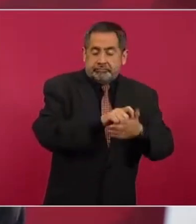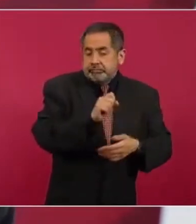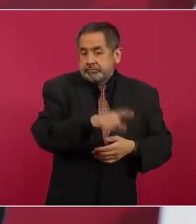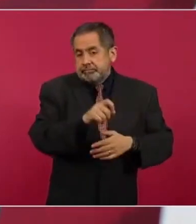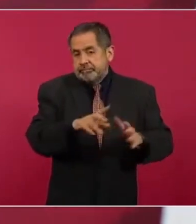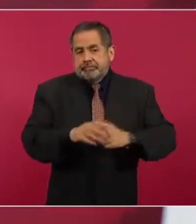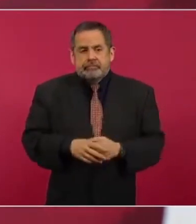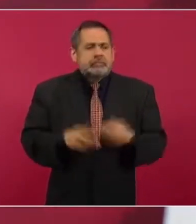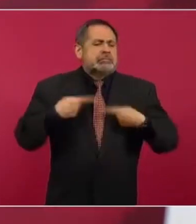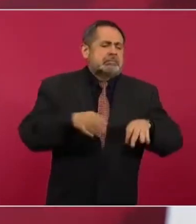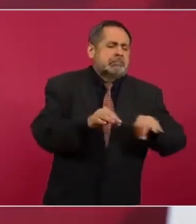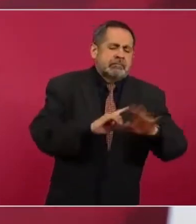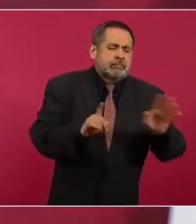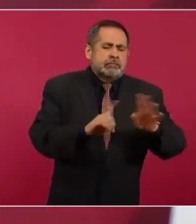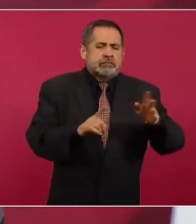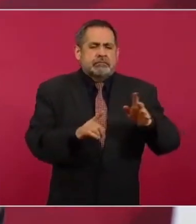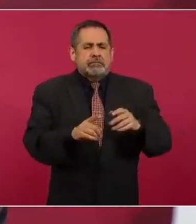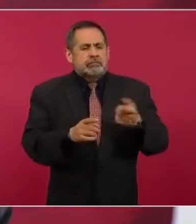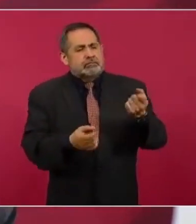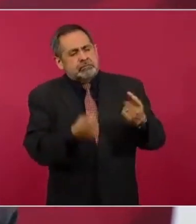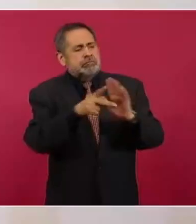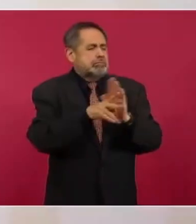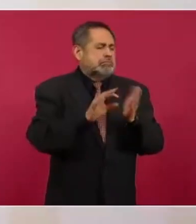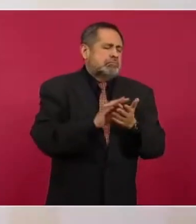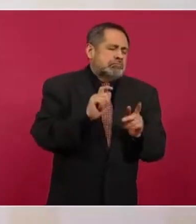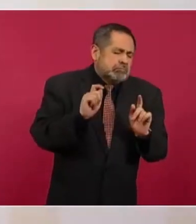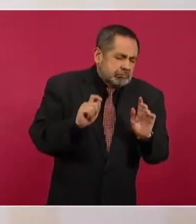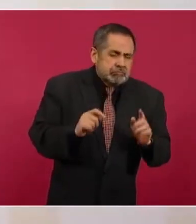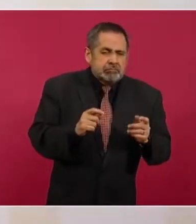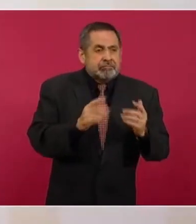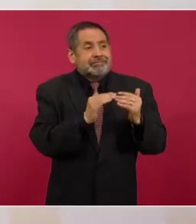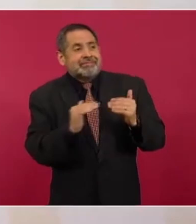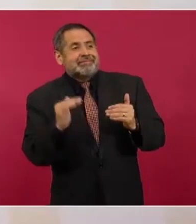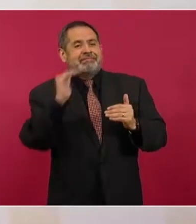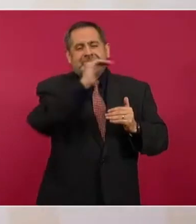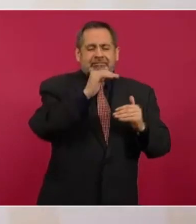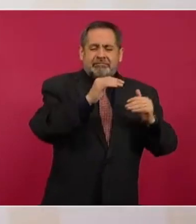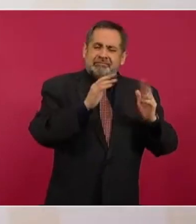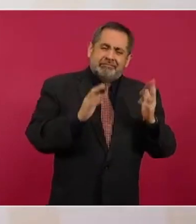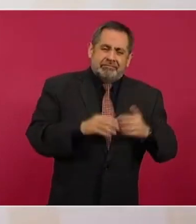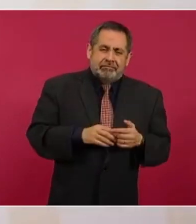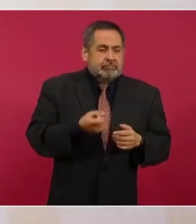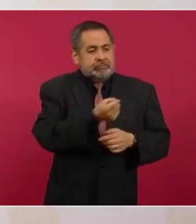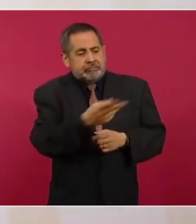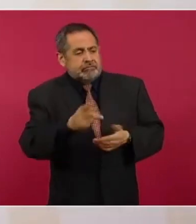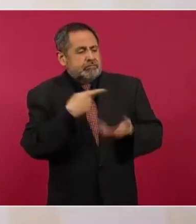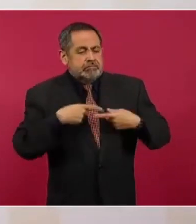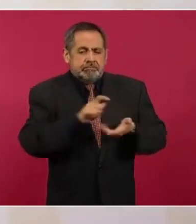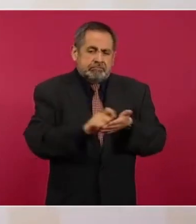o no los trabajadores y a lo mejor algún periodista tiene moral